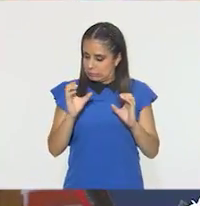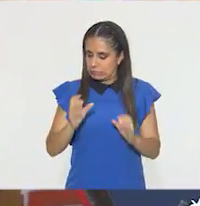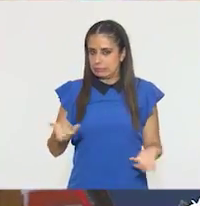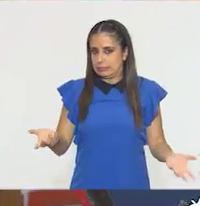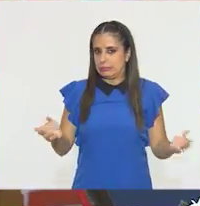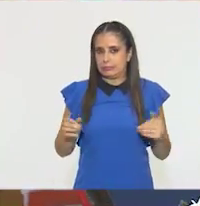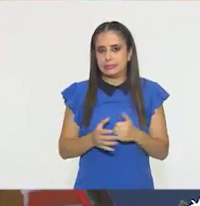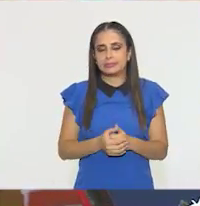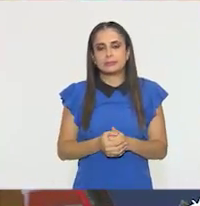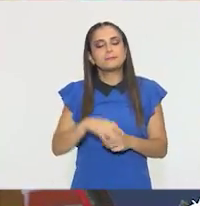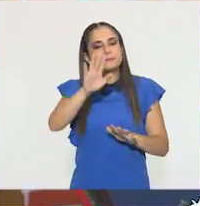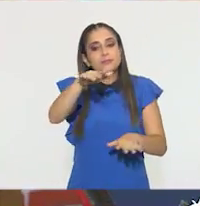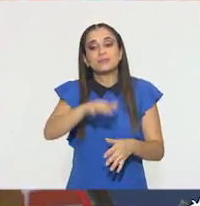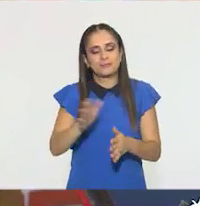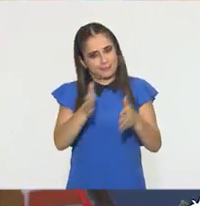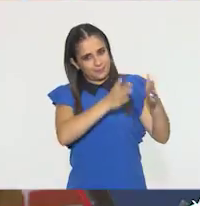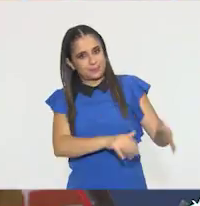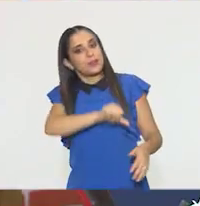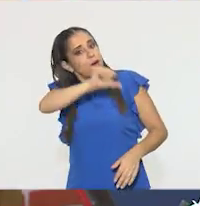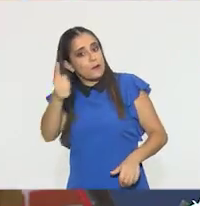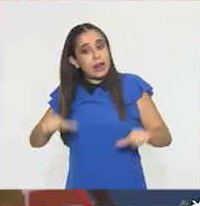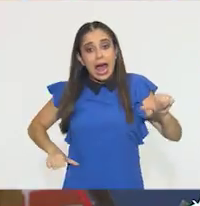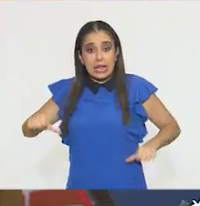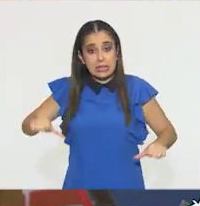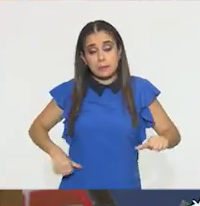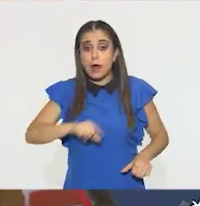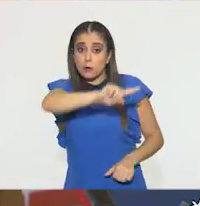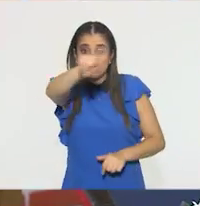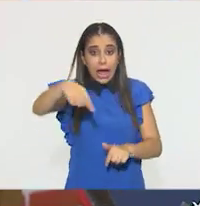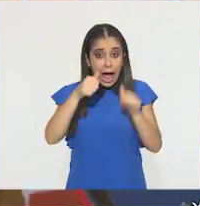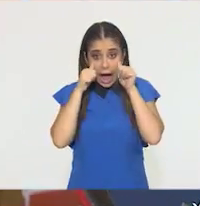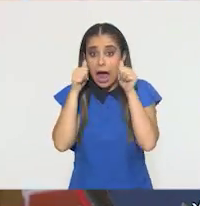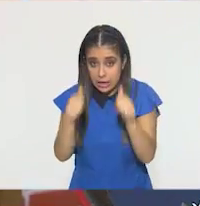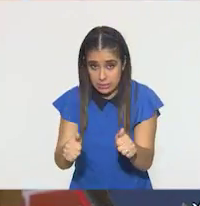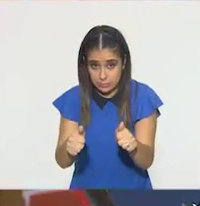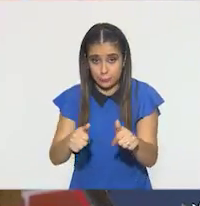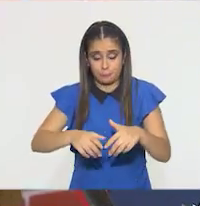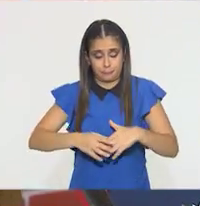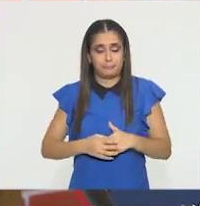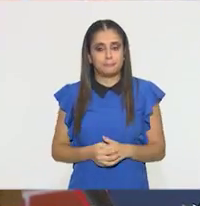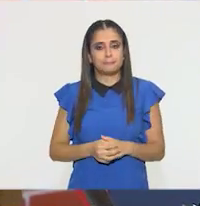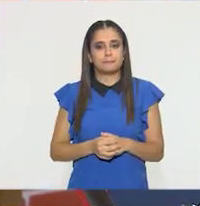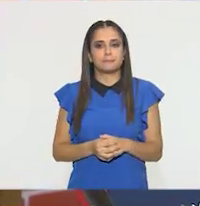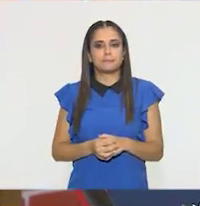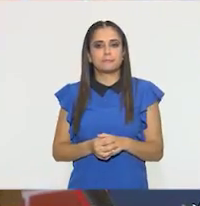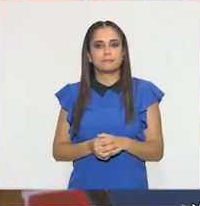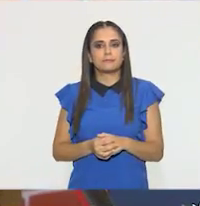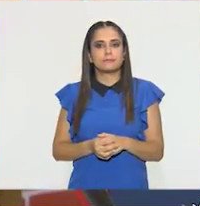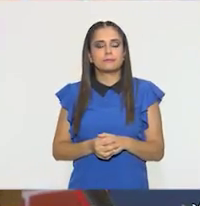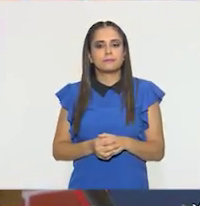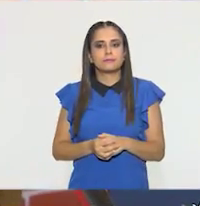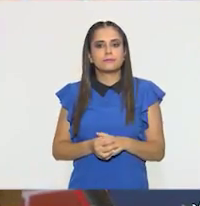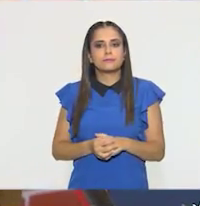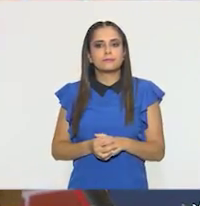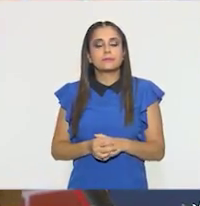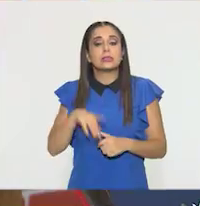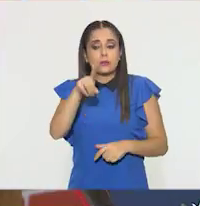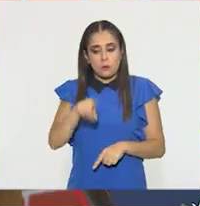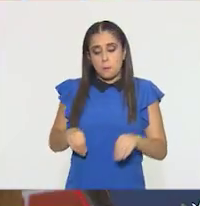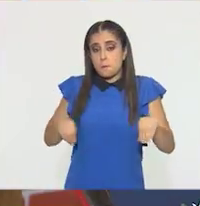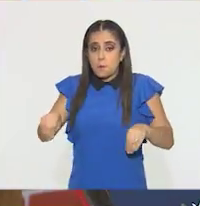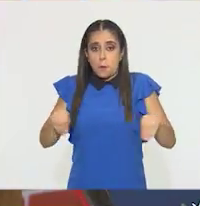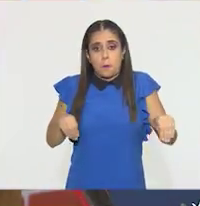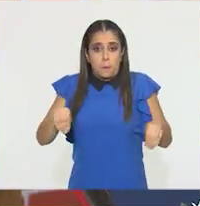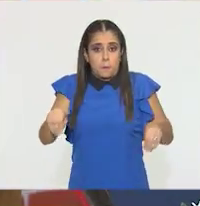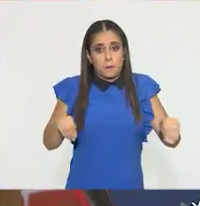pasar a hacer otra actividad de atención, chicos. ¿De acuerdo? Esto es un poquito de movimiento,